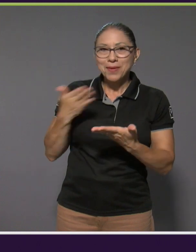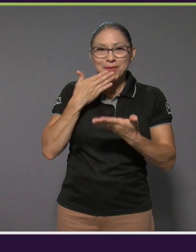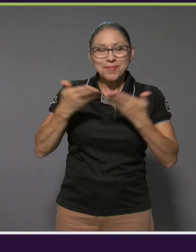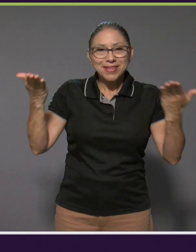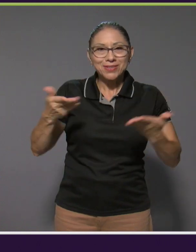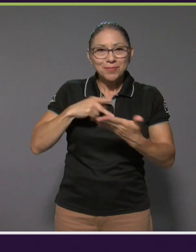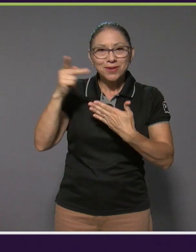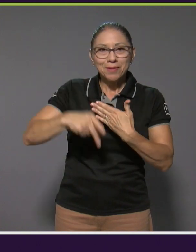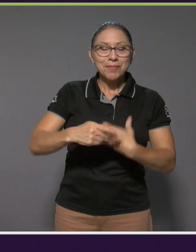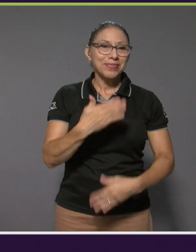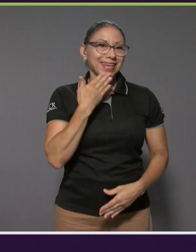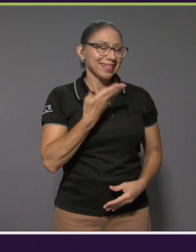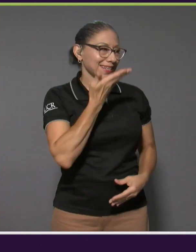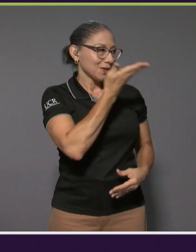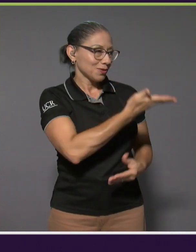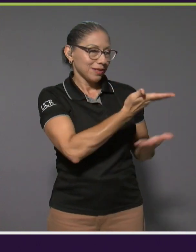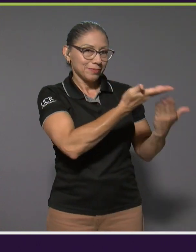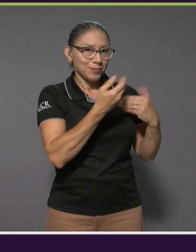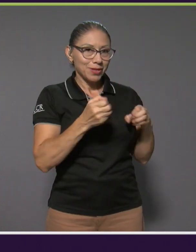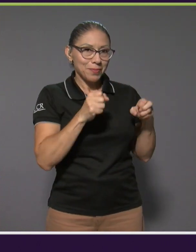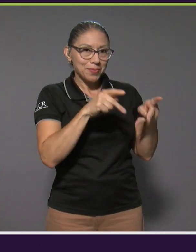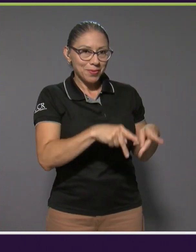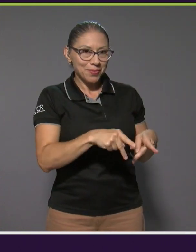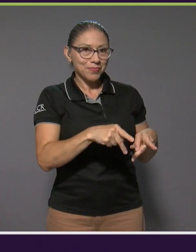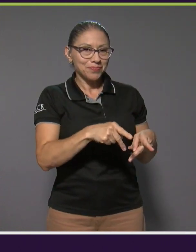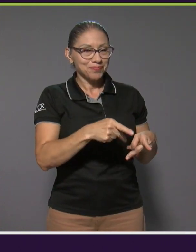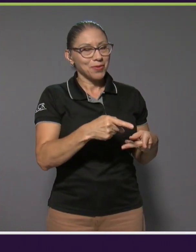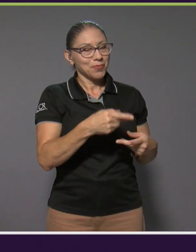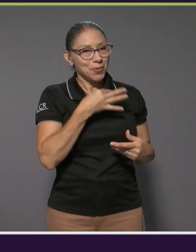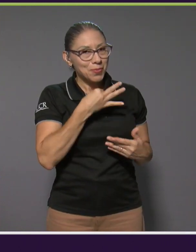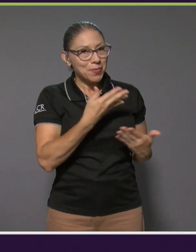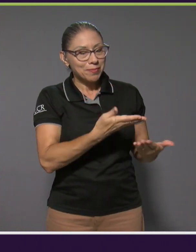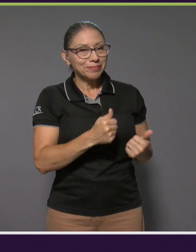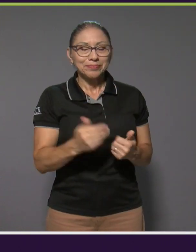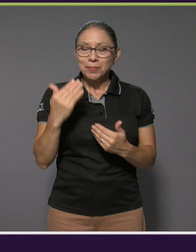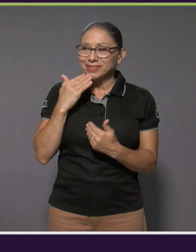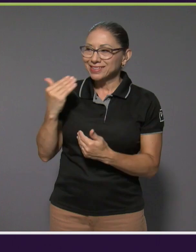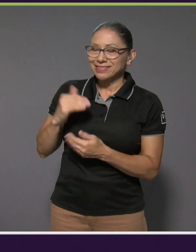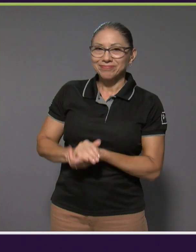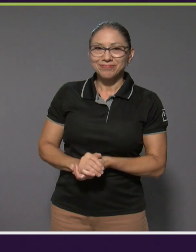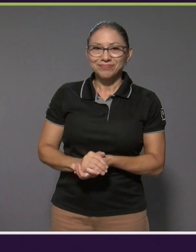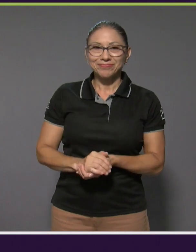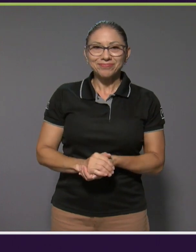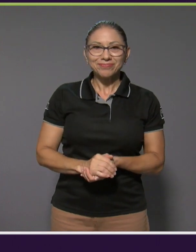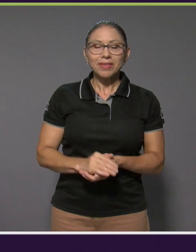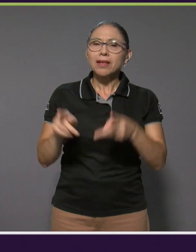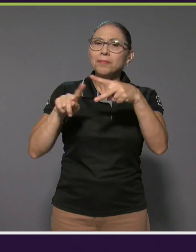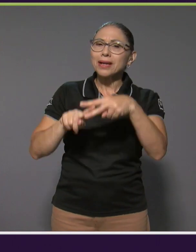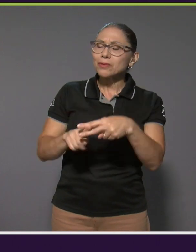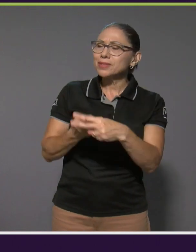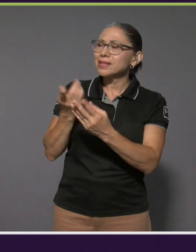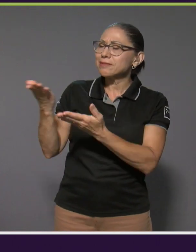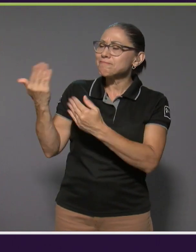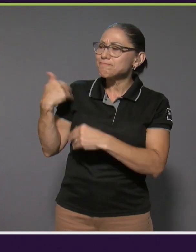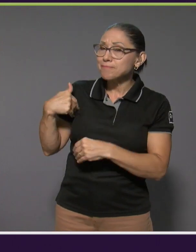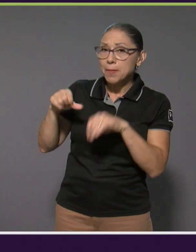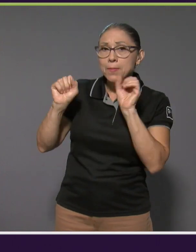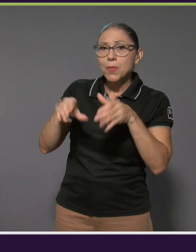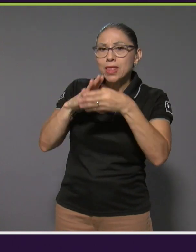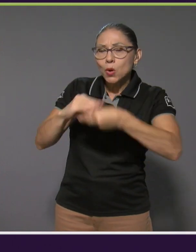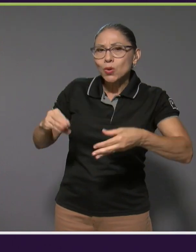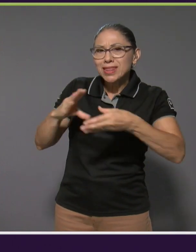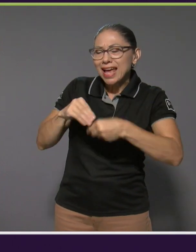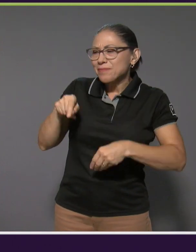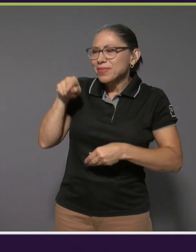Gracias a usted por el espacio y estamos a la orden. Muchas gracias. Muchas Bueno, para comenzar, Rándal, si nos puede contar en qué